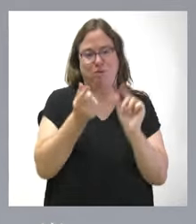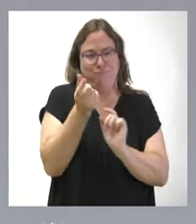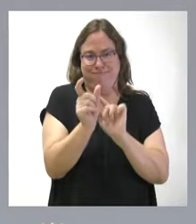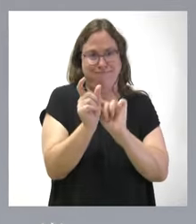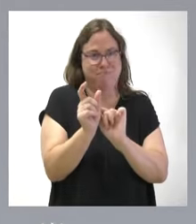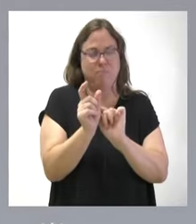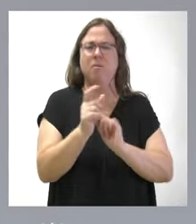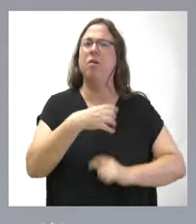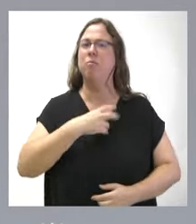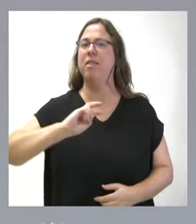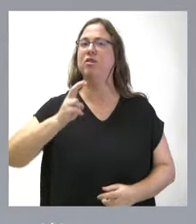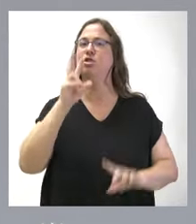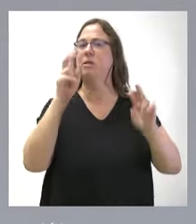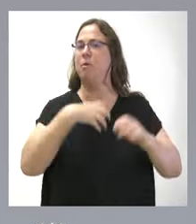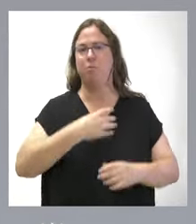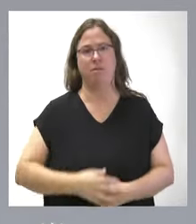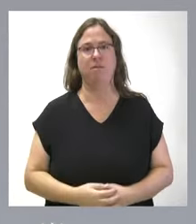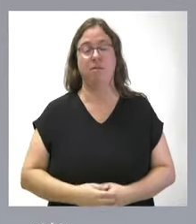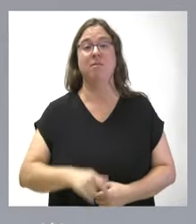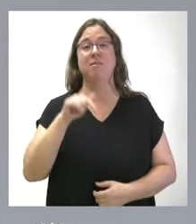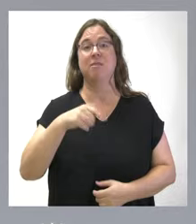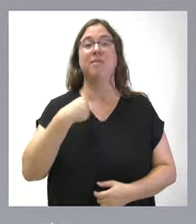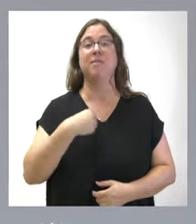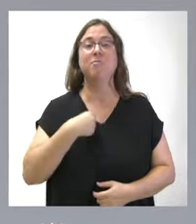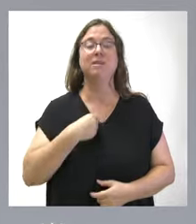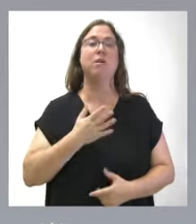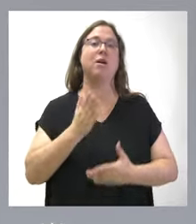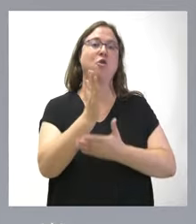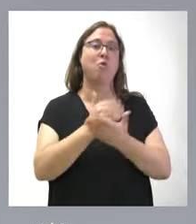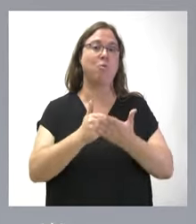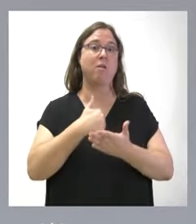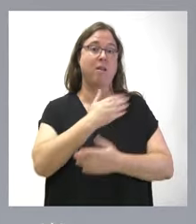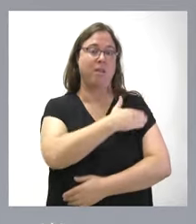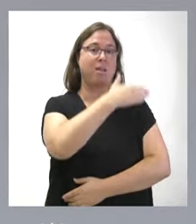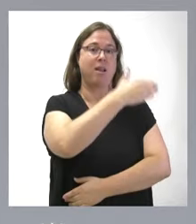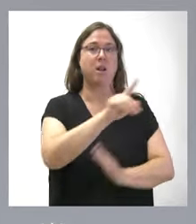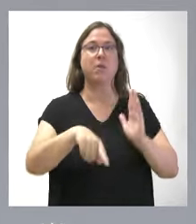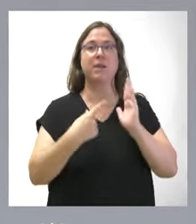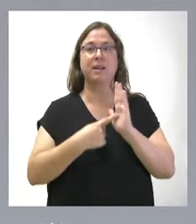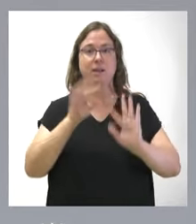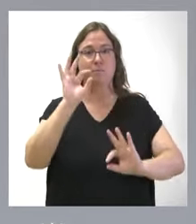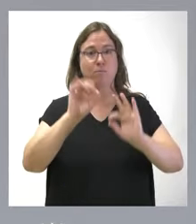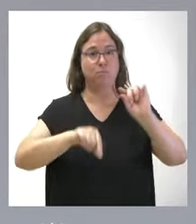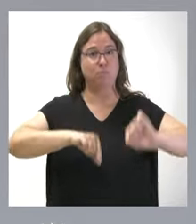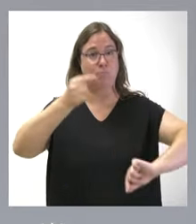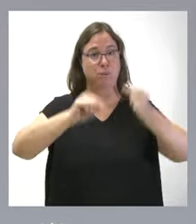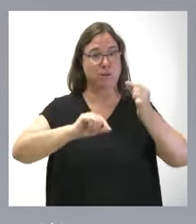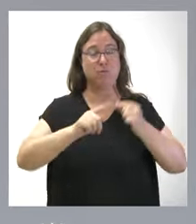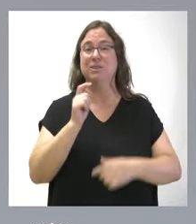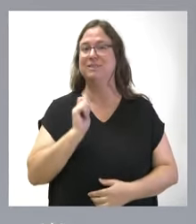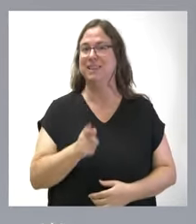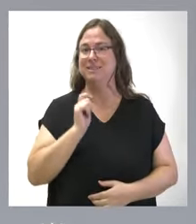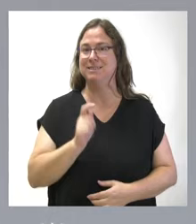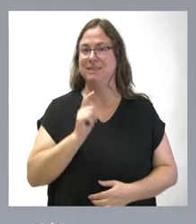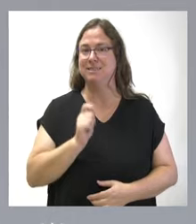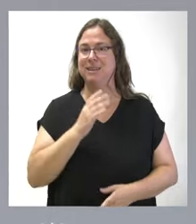regular materias. De ahí el que en la comunidad autónoma, al lado de la ley de presupuestos, también se modifique habitualmente o